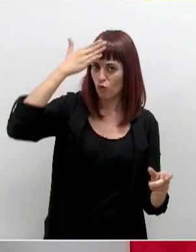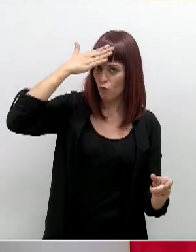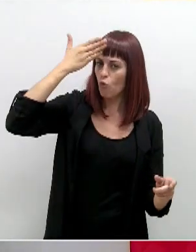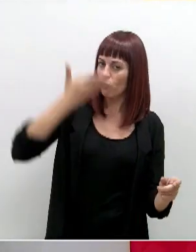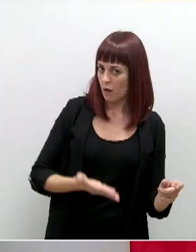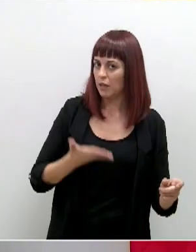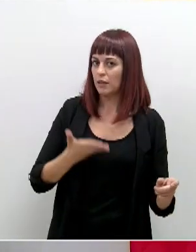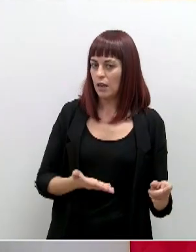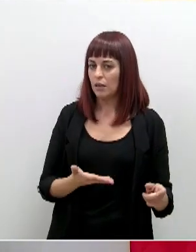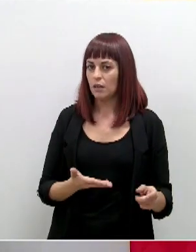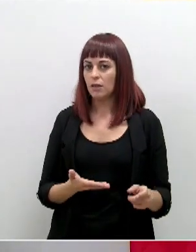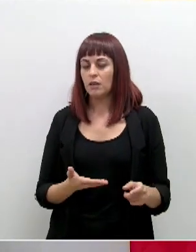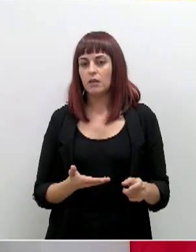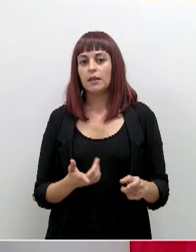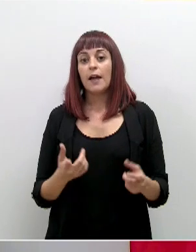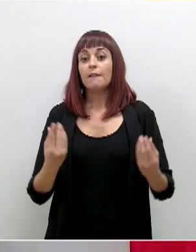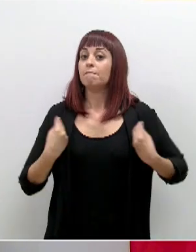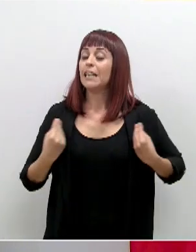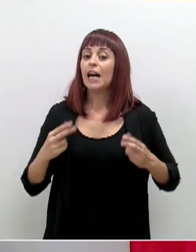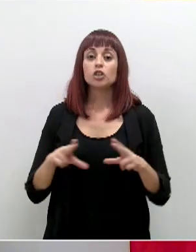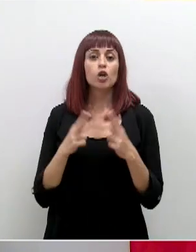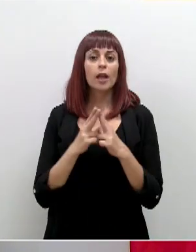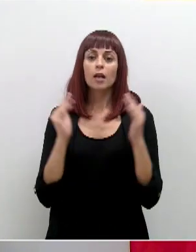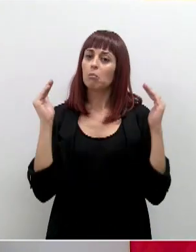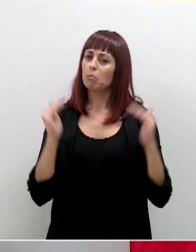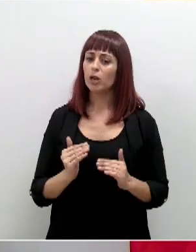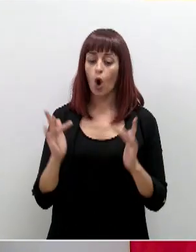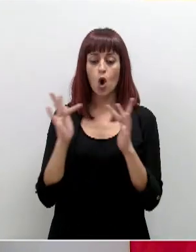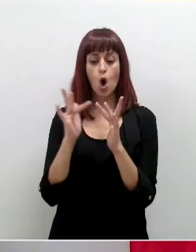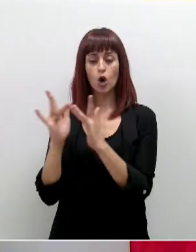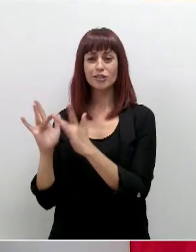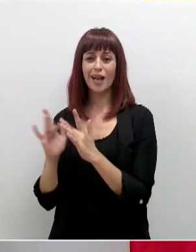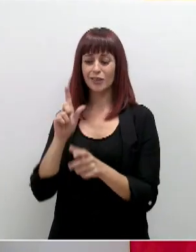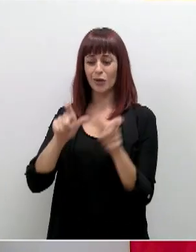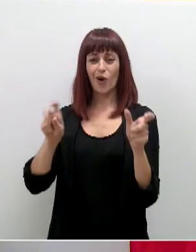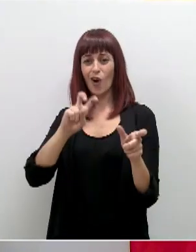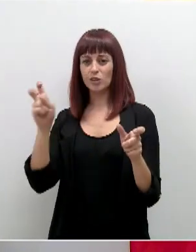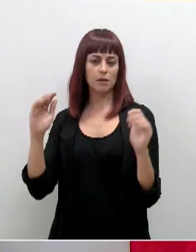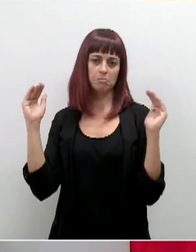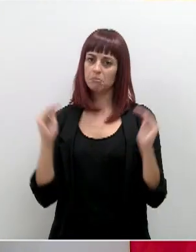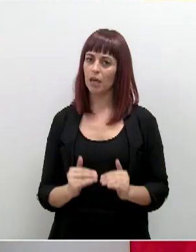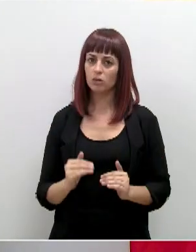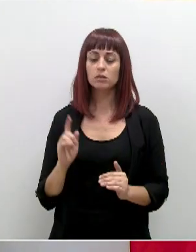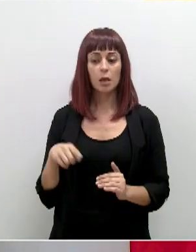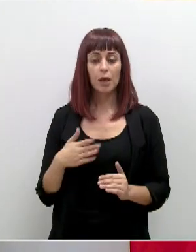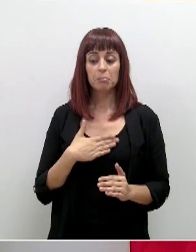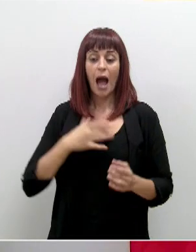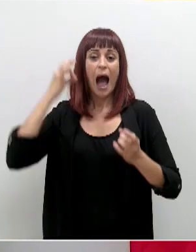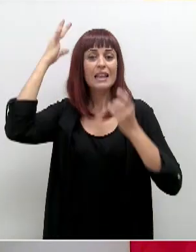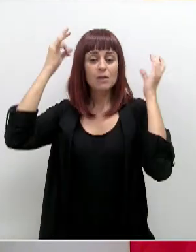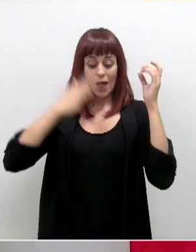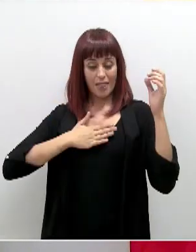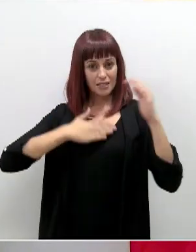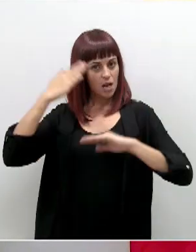es la reducción de la vida social, la reducción del contacto con los otros y limitar nuestras actividades